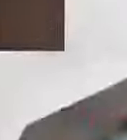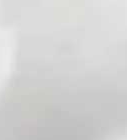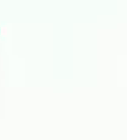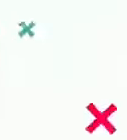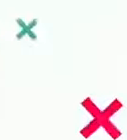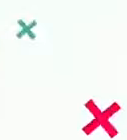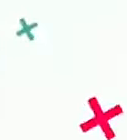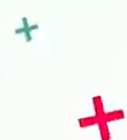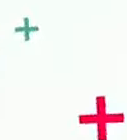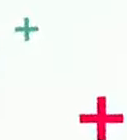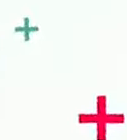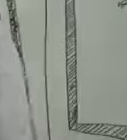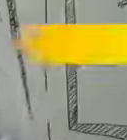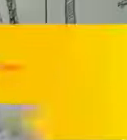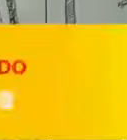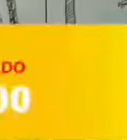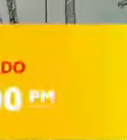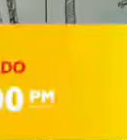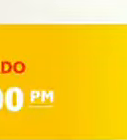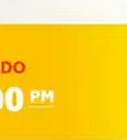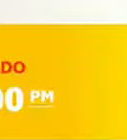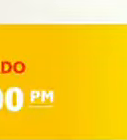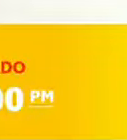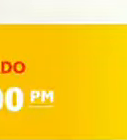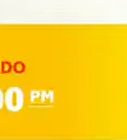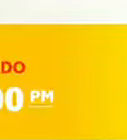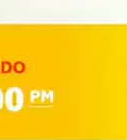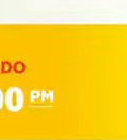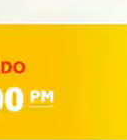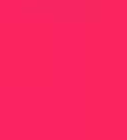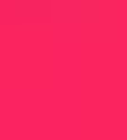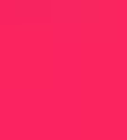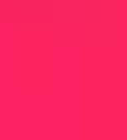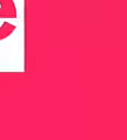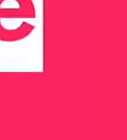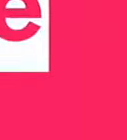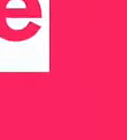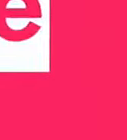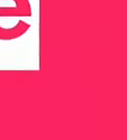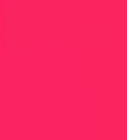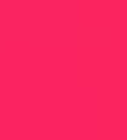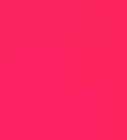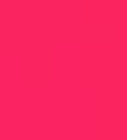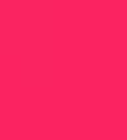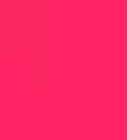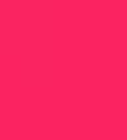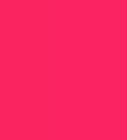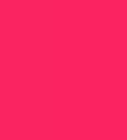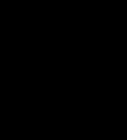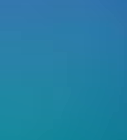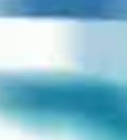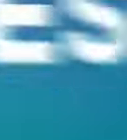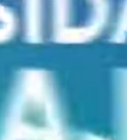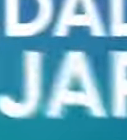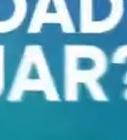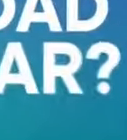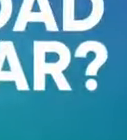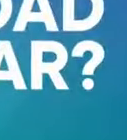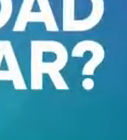¿Por qué somos así? Sábado, 5 de la tarde. Por TV Perú. Primero, mi salud.